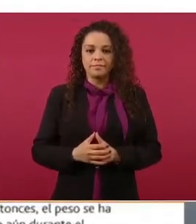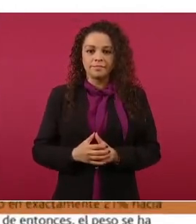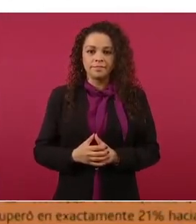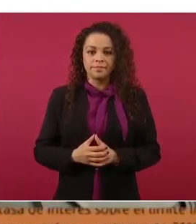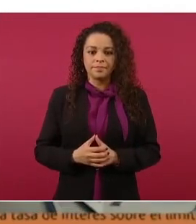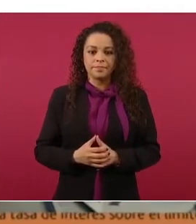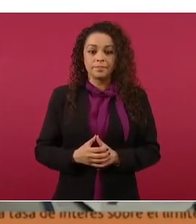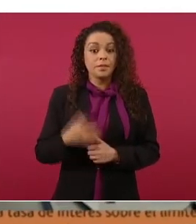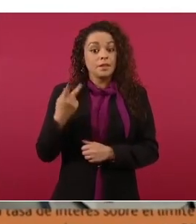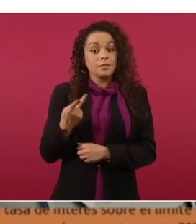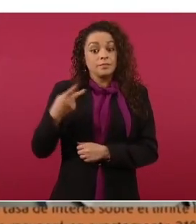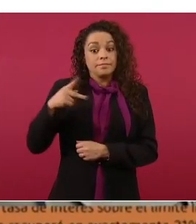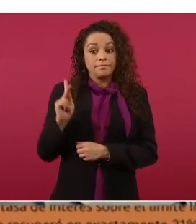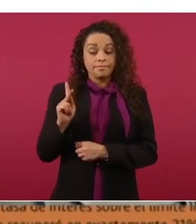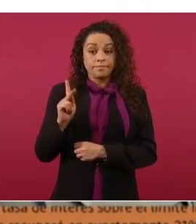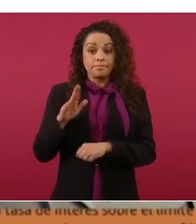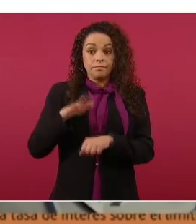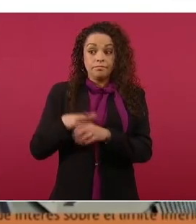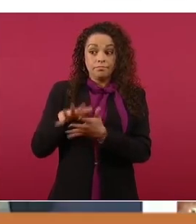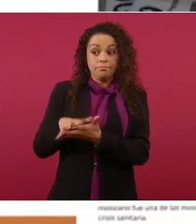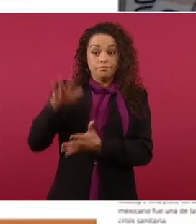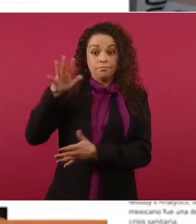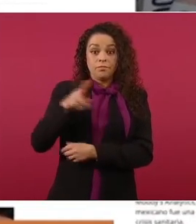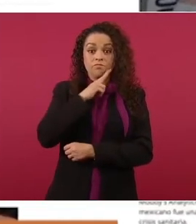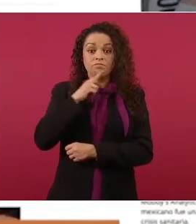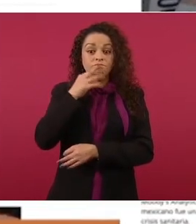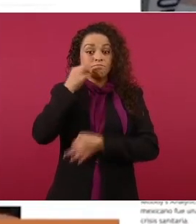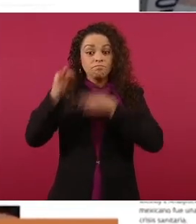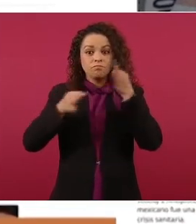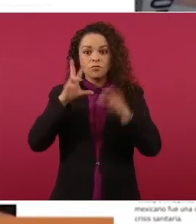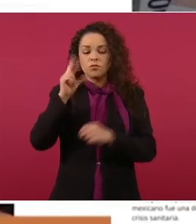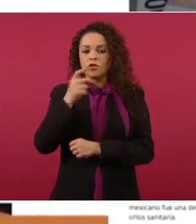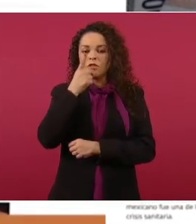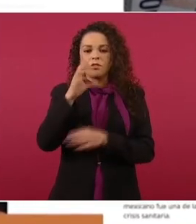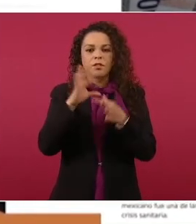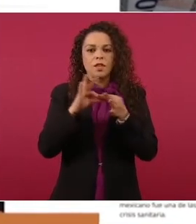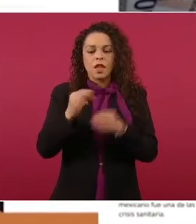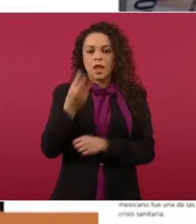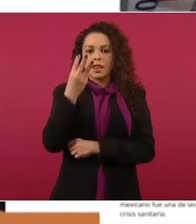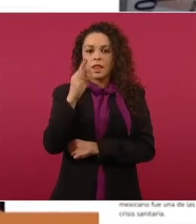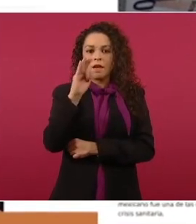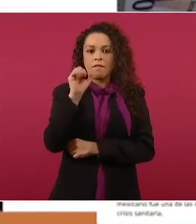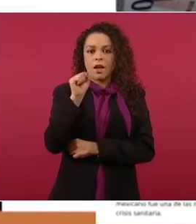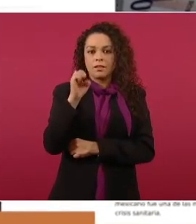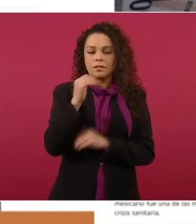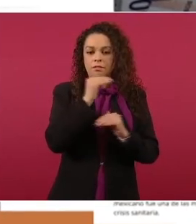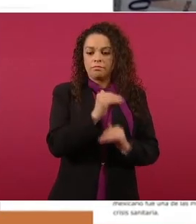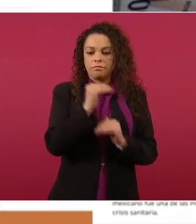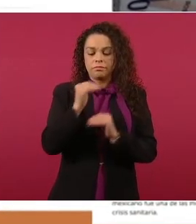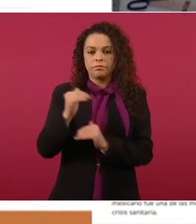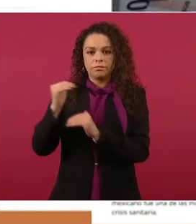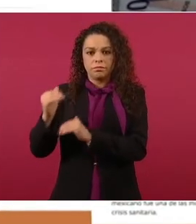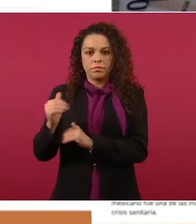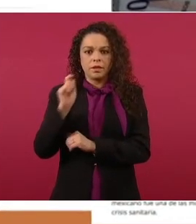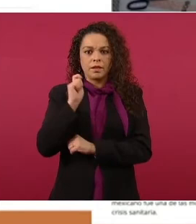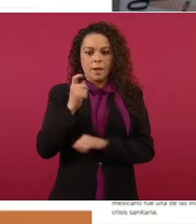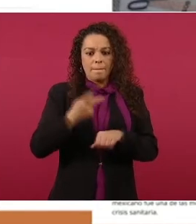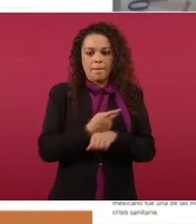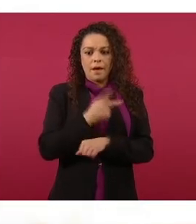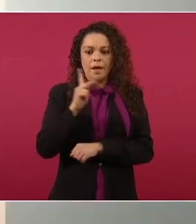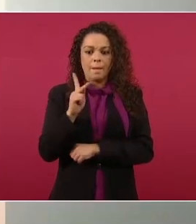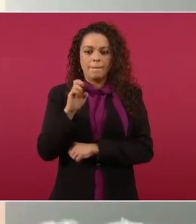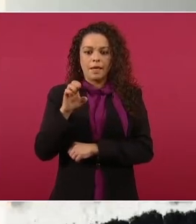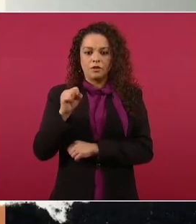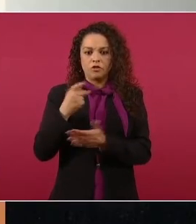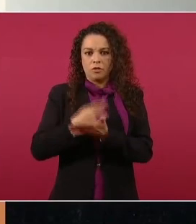Sin embargo, la mayoría de las notas omitieron desarrollar las tres fases por las que transitó el peso, tanto en 2009